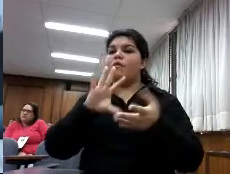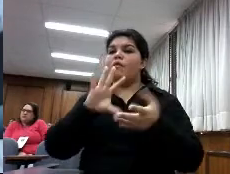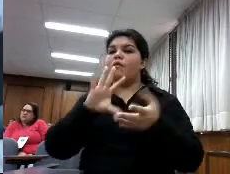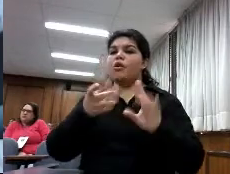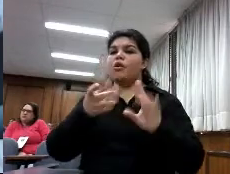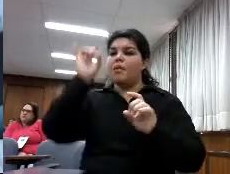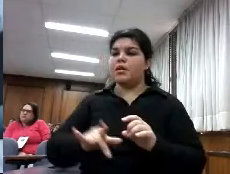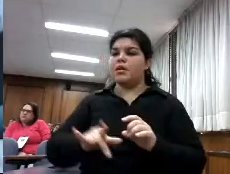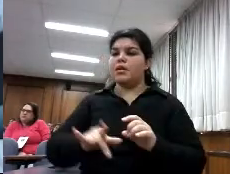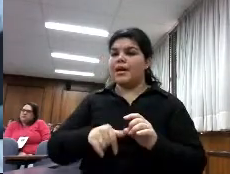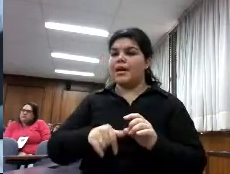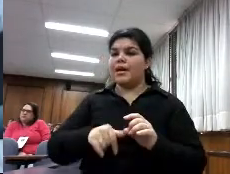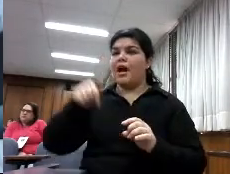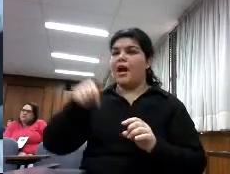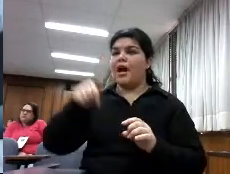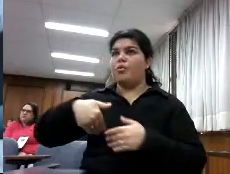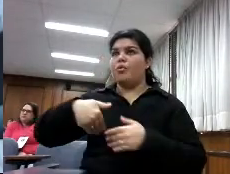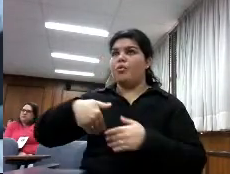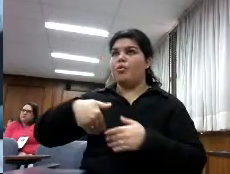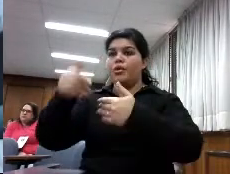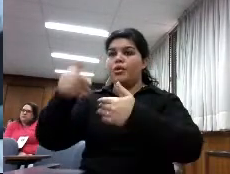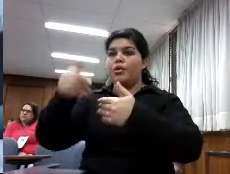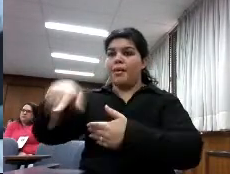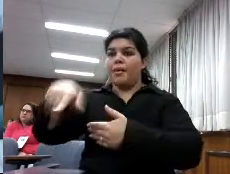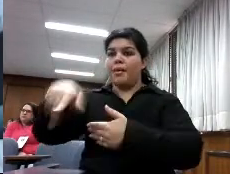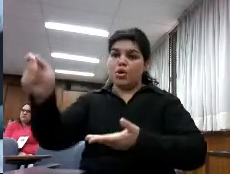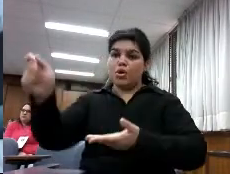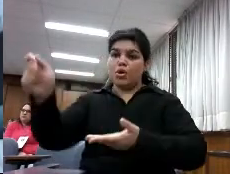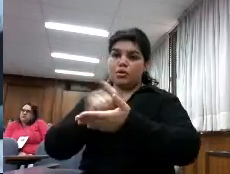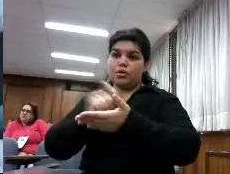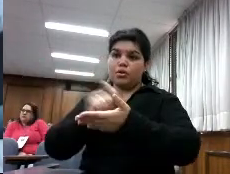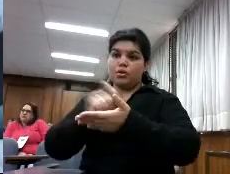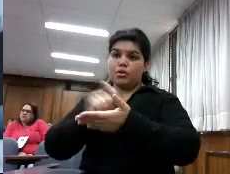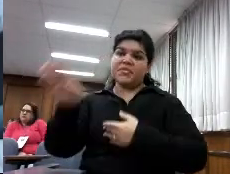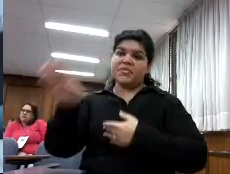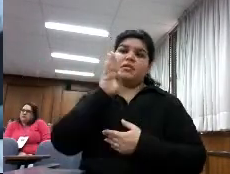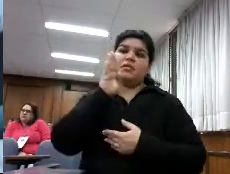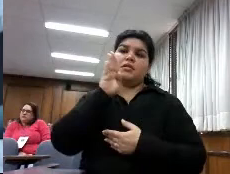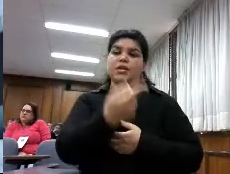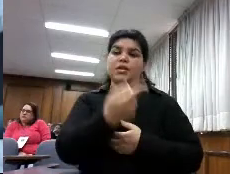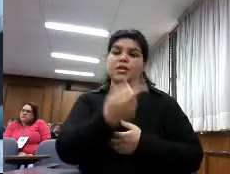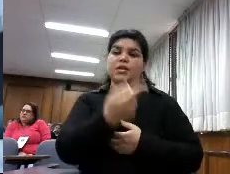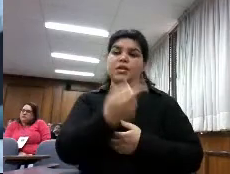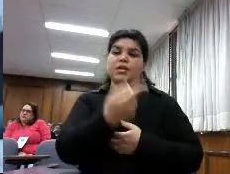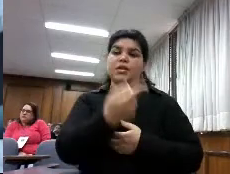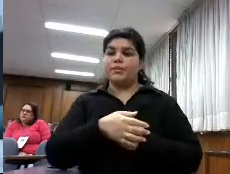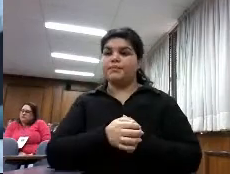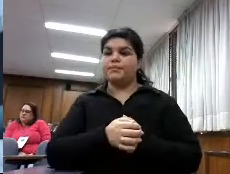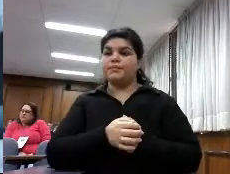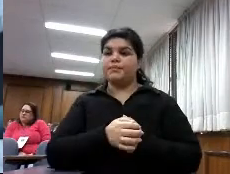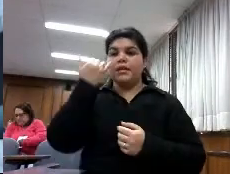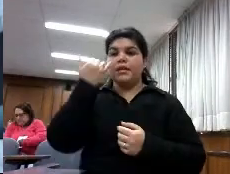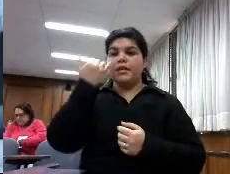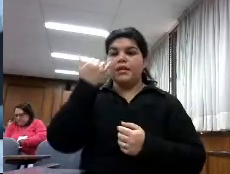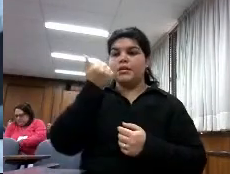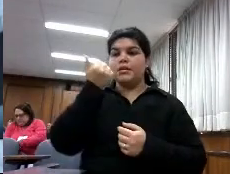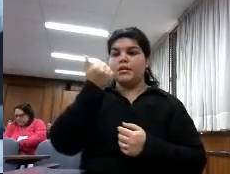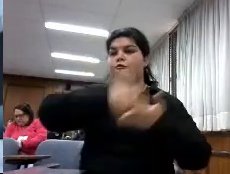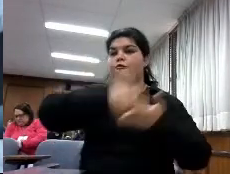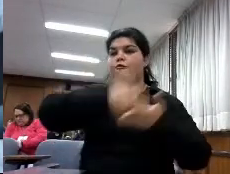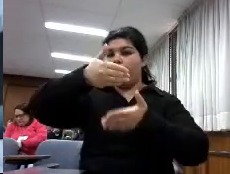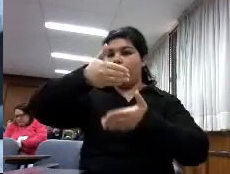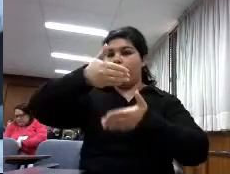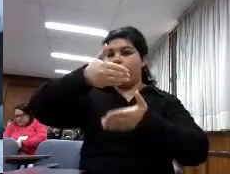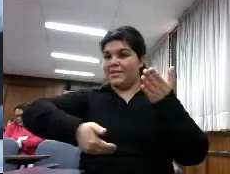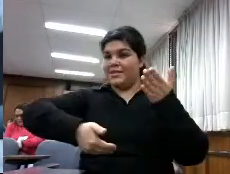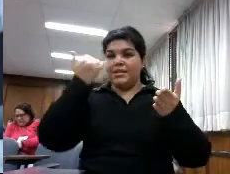ahora mismo para los editores en Estados Unidos ya se han prestado según el informe de Overdrive más de un billón